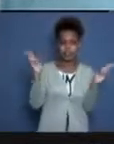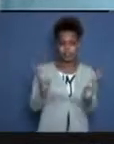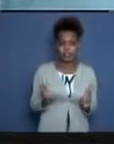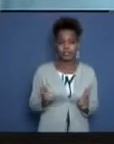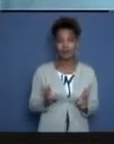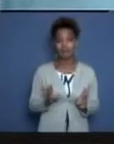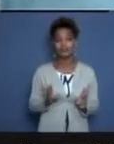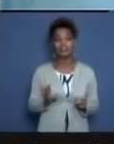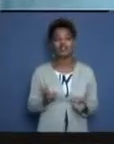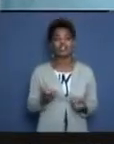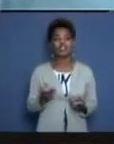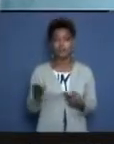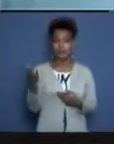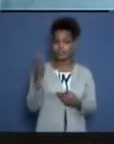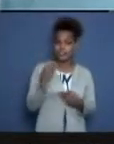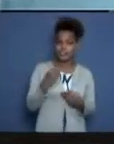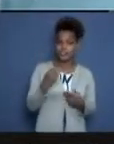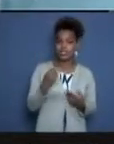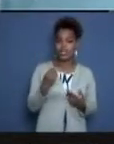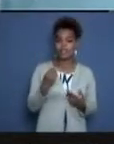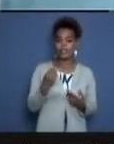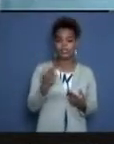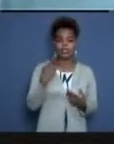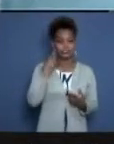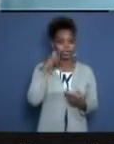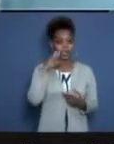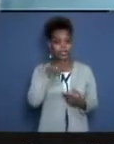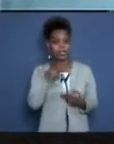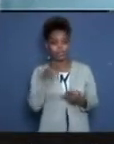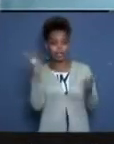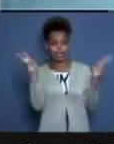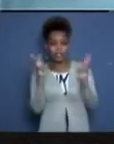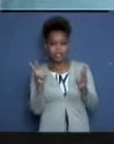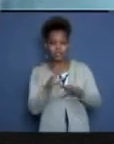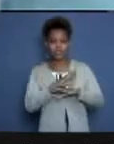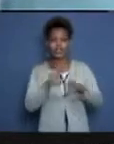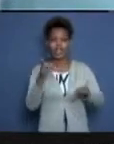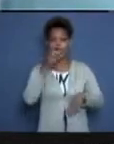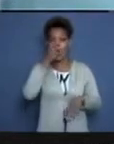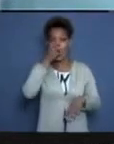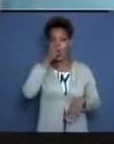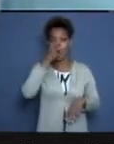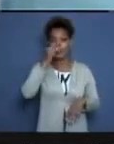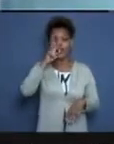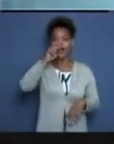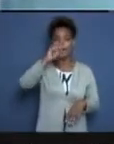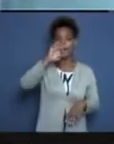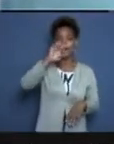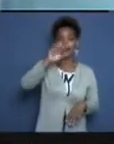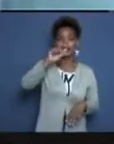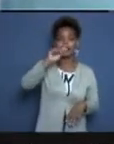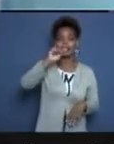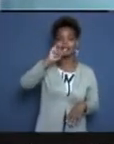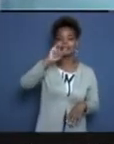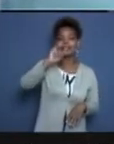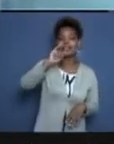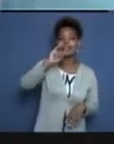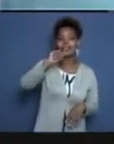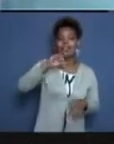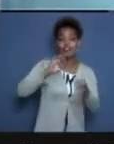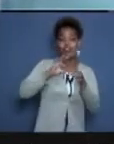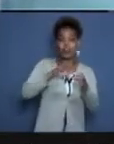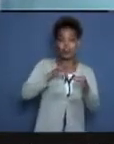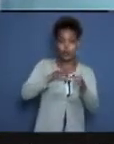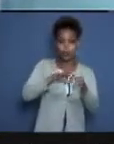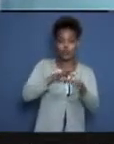me decían los compañeros del estudio que sale en Cuba Debate que ya Lionel Messi, astro del fútbol mundial, está en París para firmar